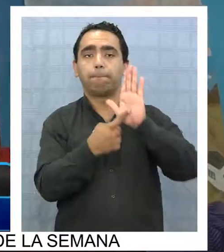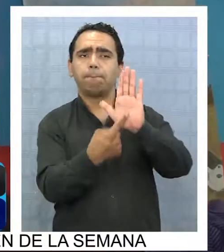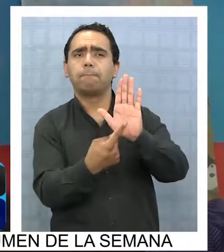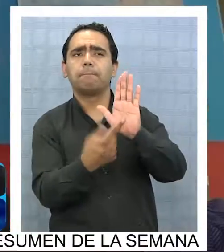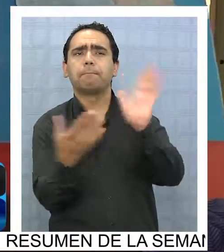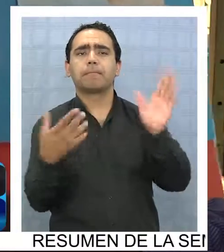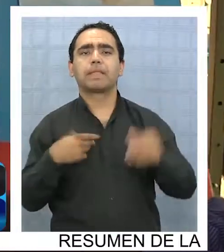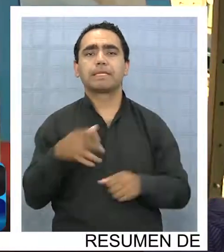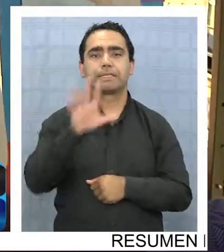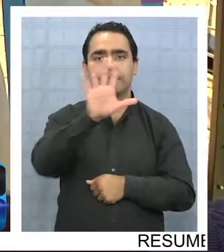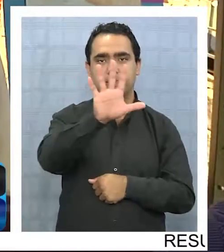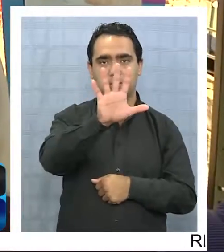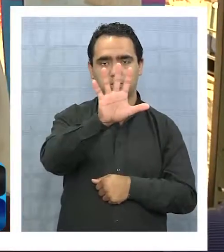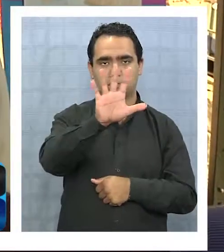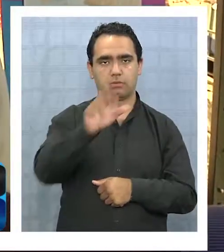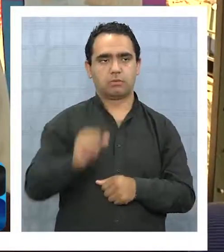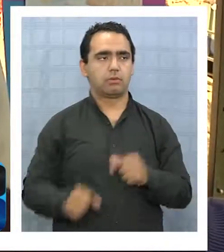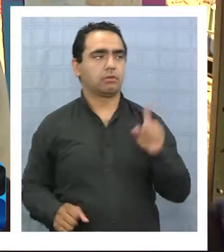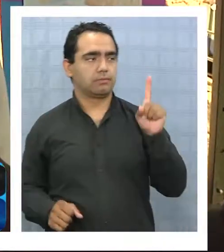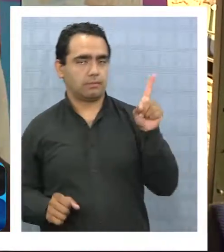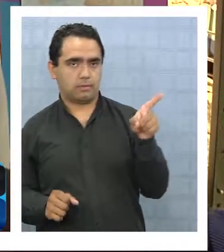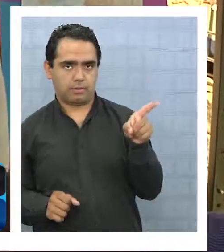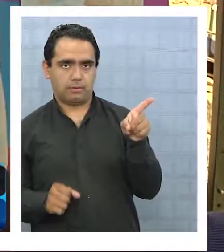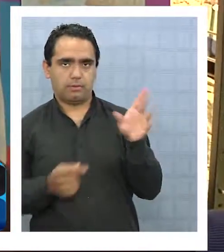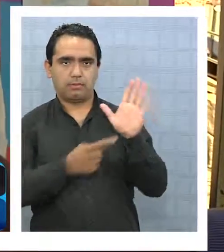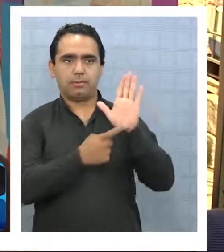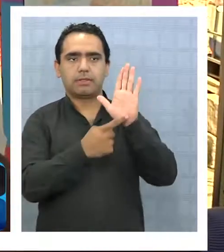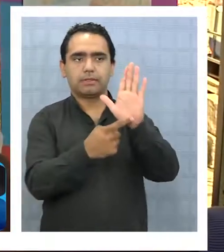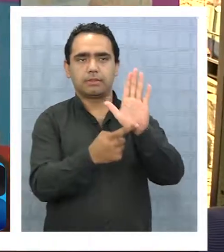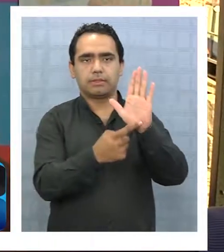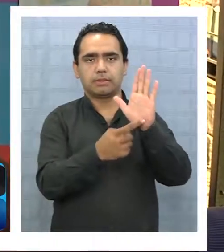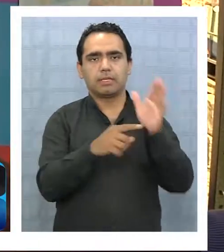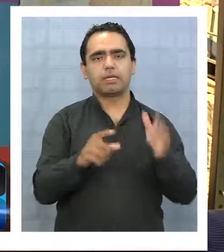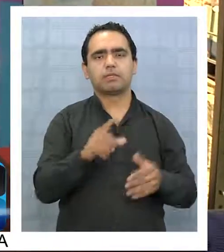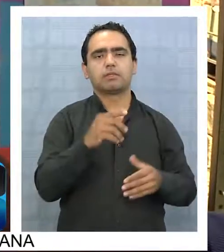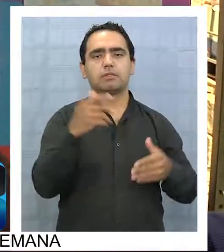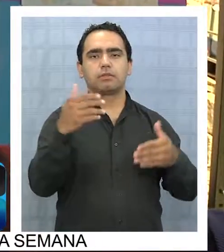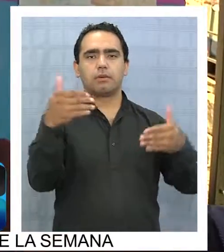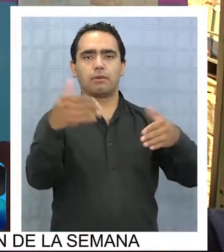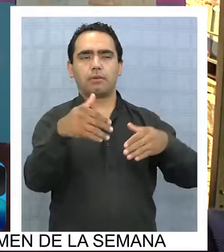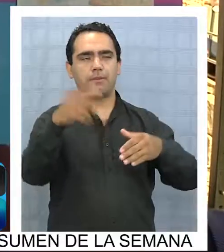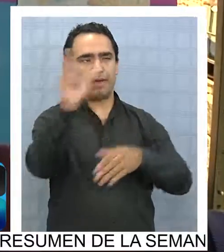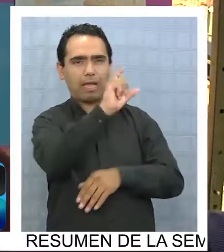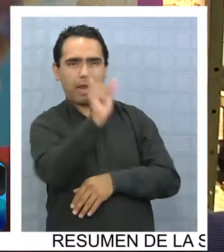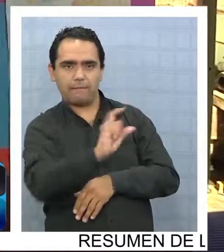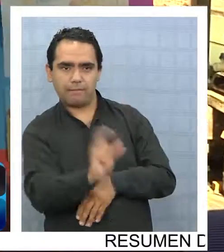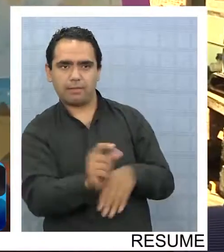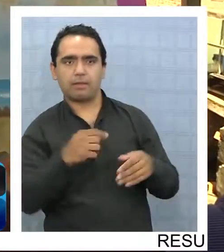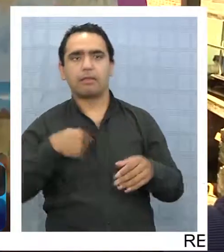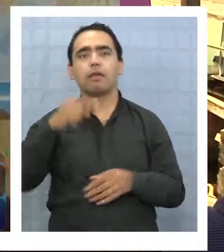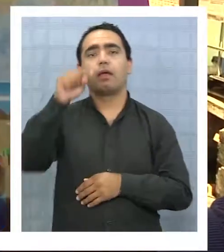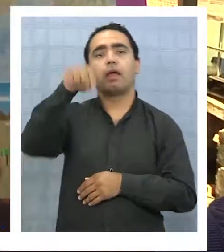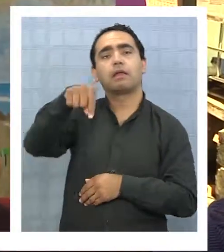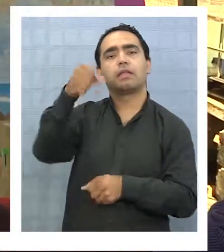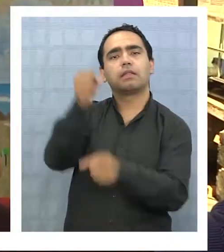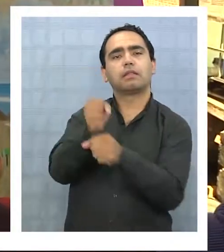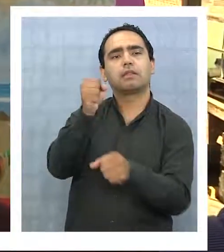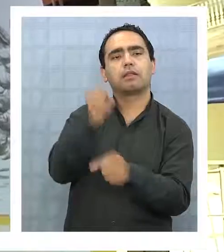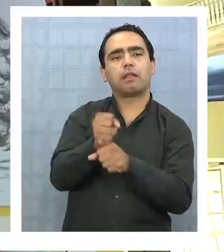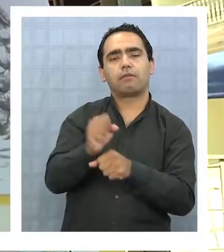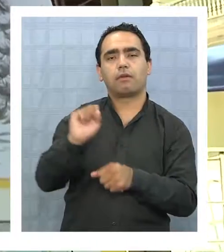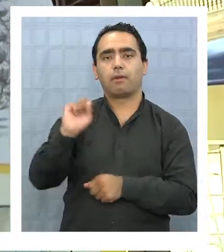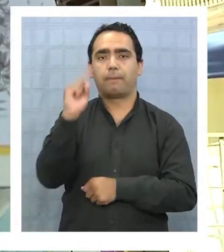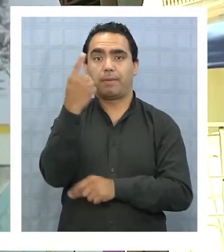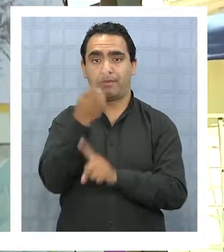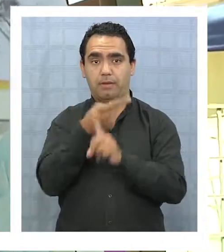en cinco cosas, que es una presentación de graffiti específicamente stencil. Acá tenemos algunos trabajos de primero